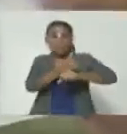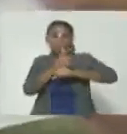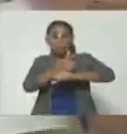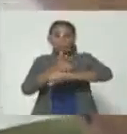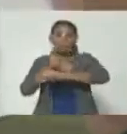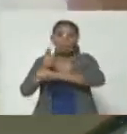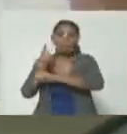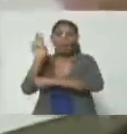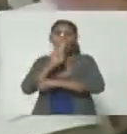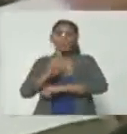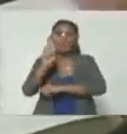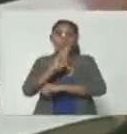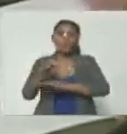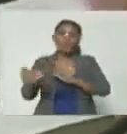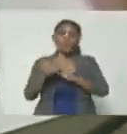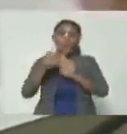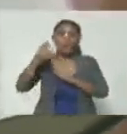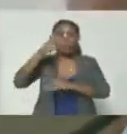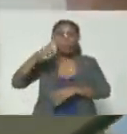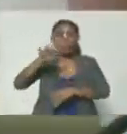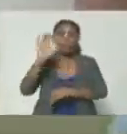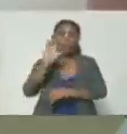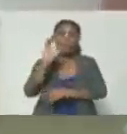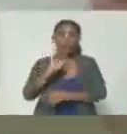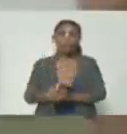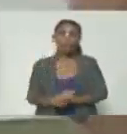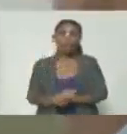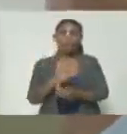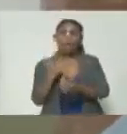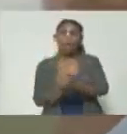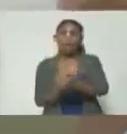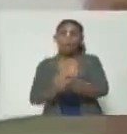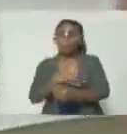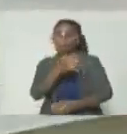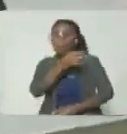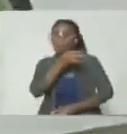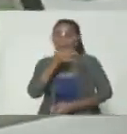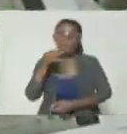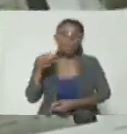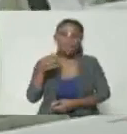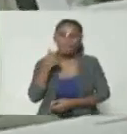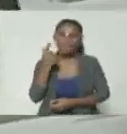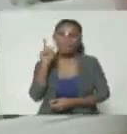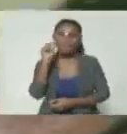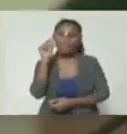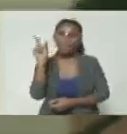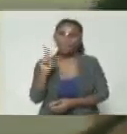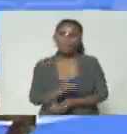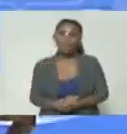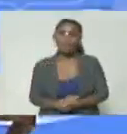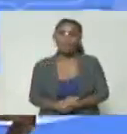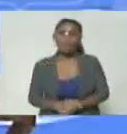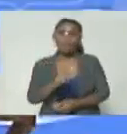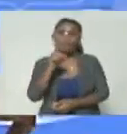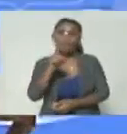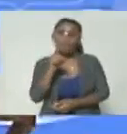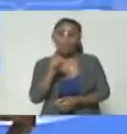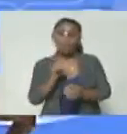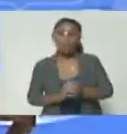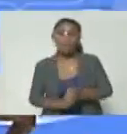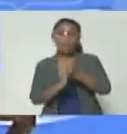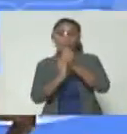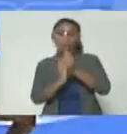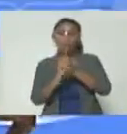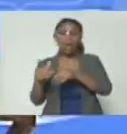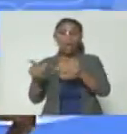fueron utilizados contra el pueblo de Caracas hermano perfecto le dice Gavilán desde Salamanca tu liderazgo en